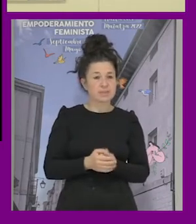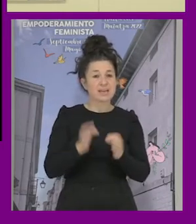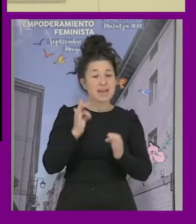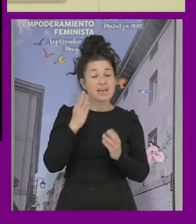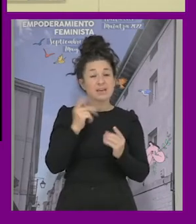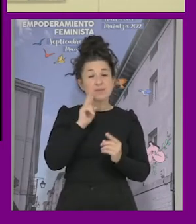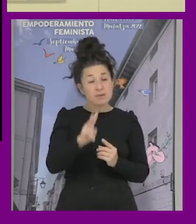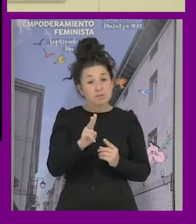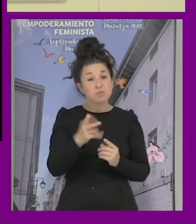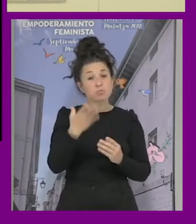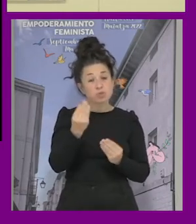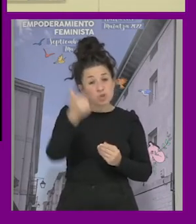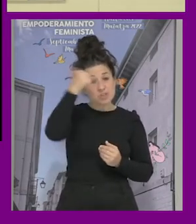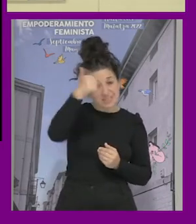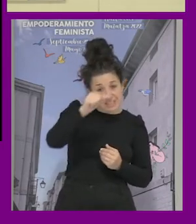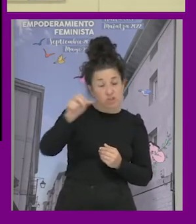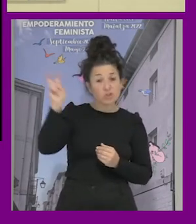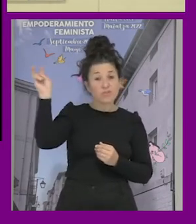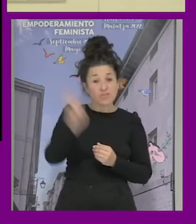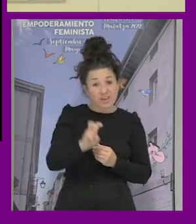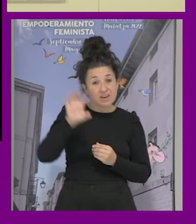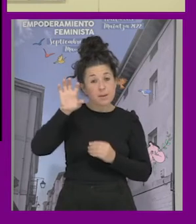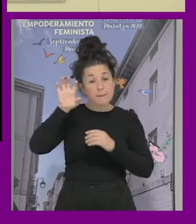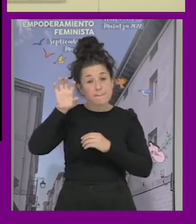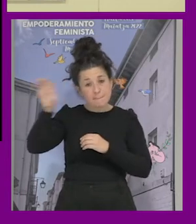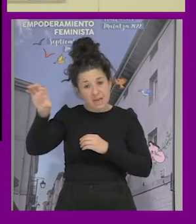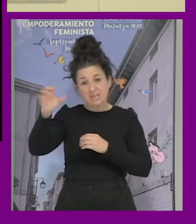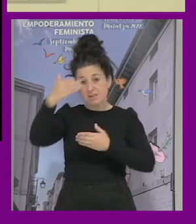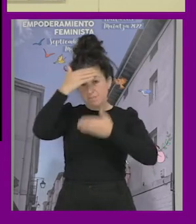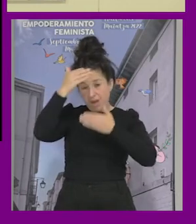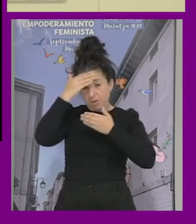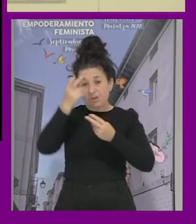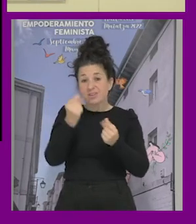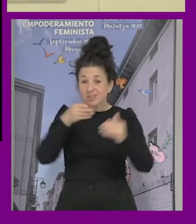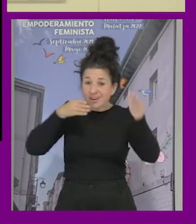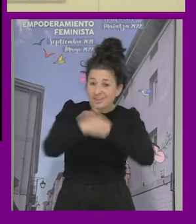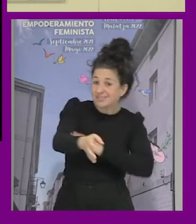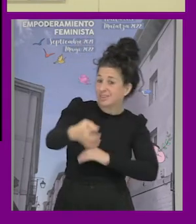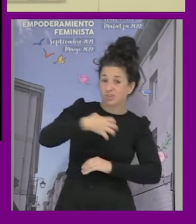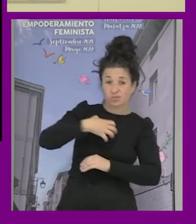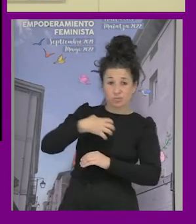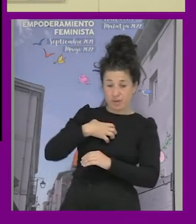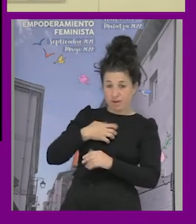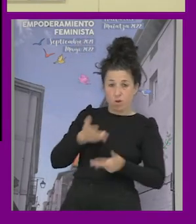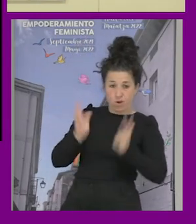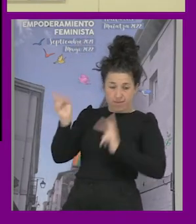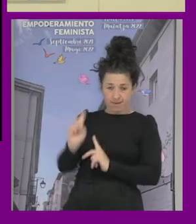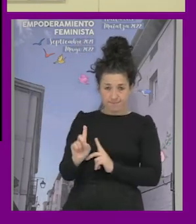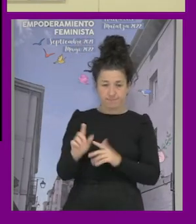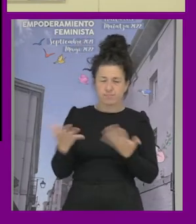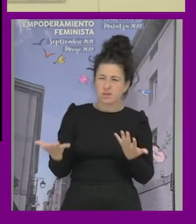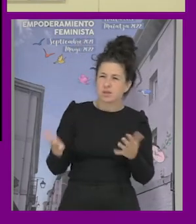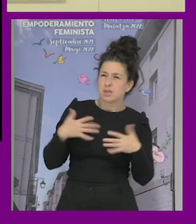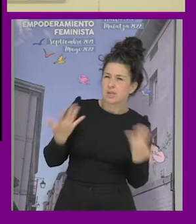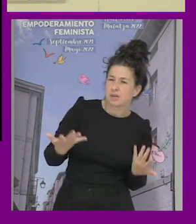chicos de origen marroquí que son que no les dejan entrar en las discotecas y de repente fue ¿podría